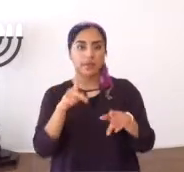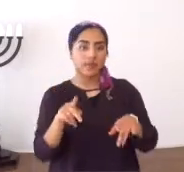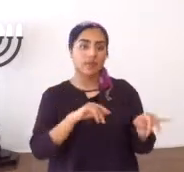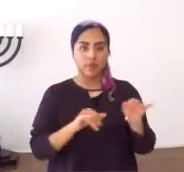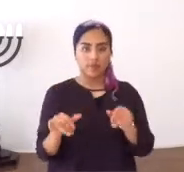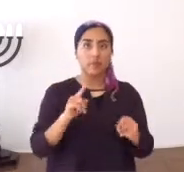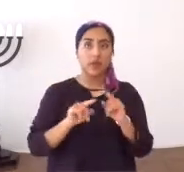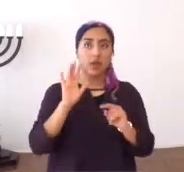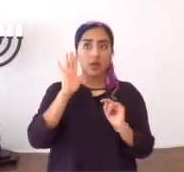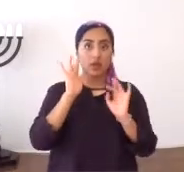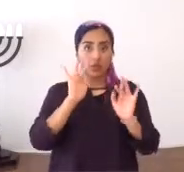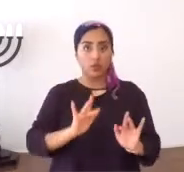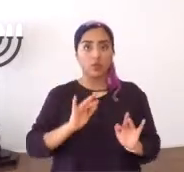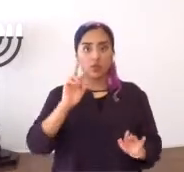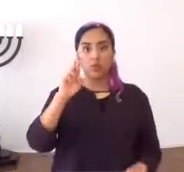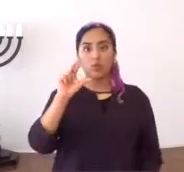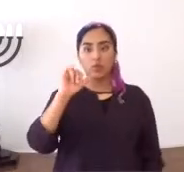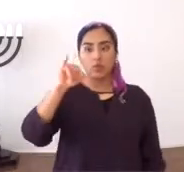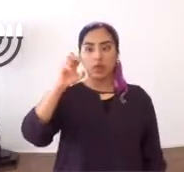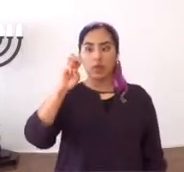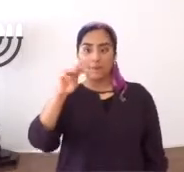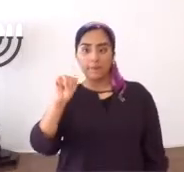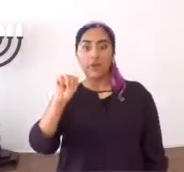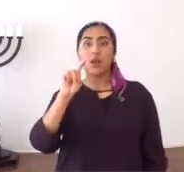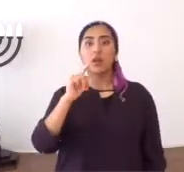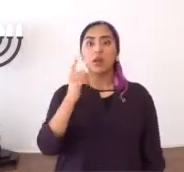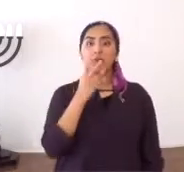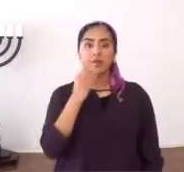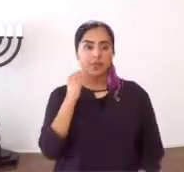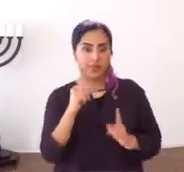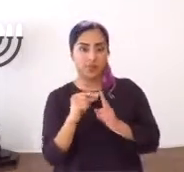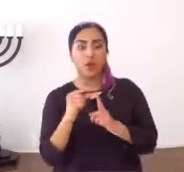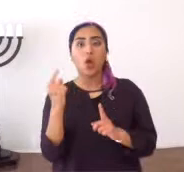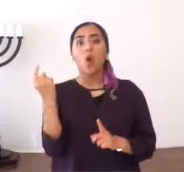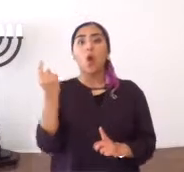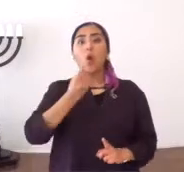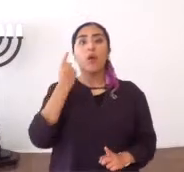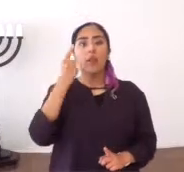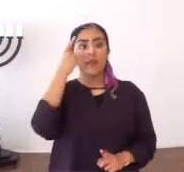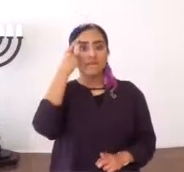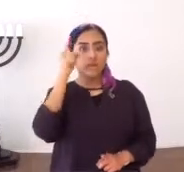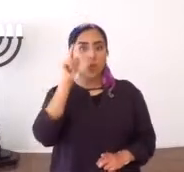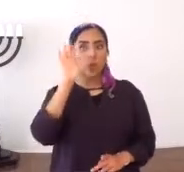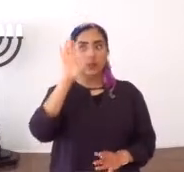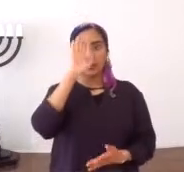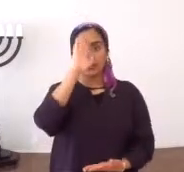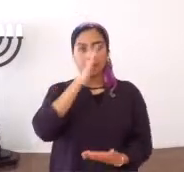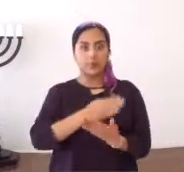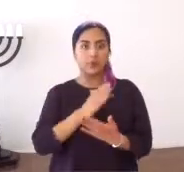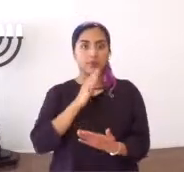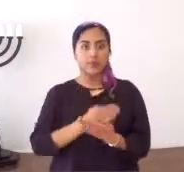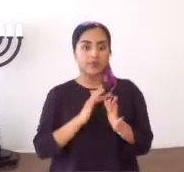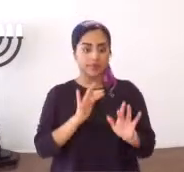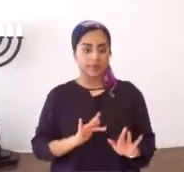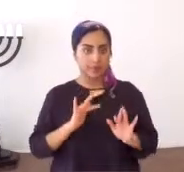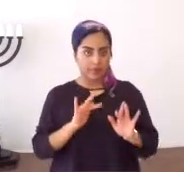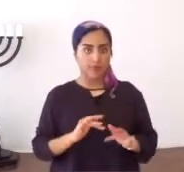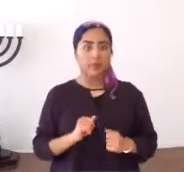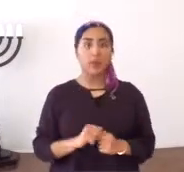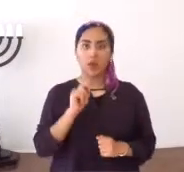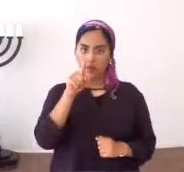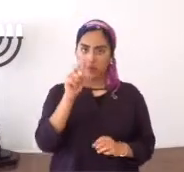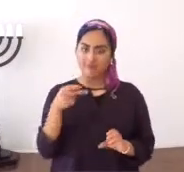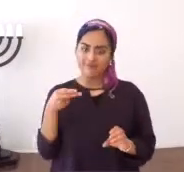lluvia, cae para buenos y malos, pero su Rahem, su misericordia, solamente su Rahamim, sus misericordias, solamente es para sus